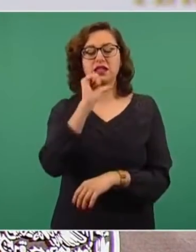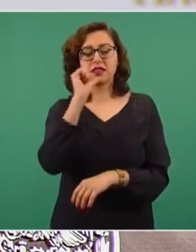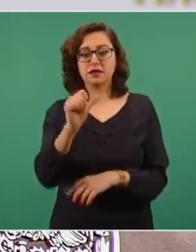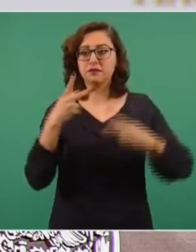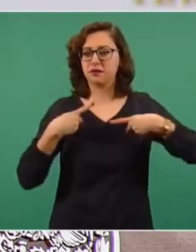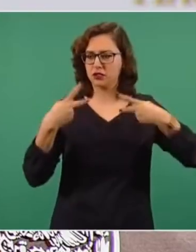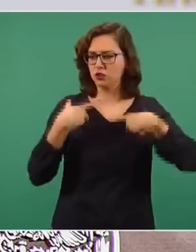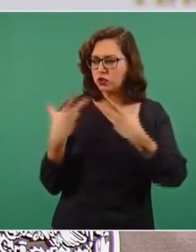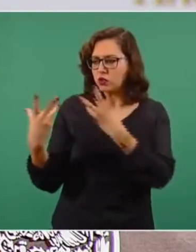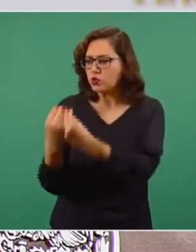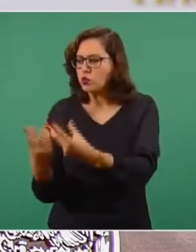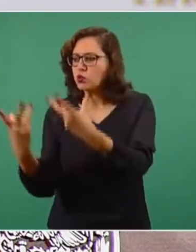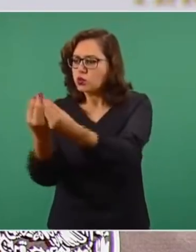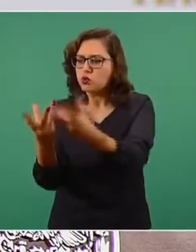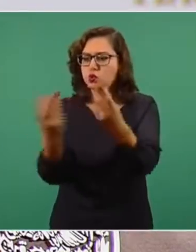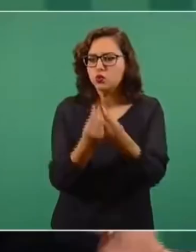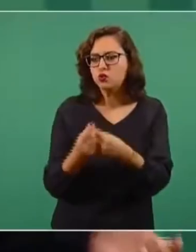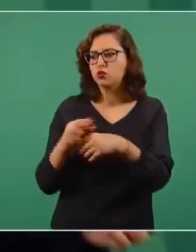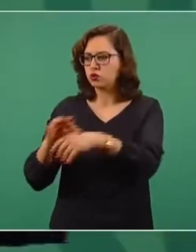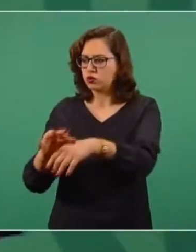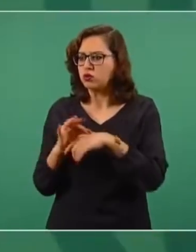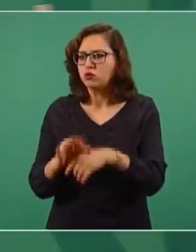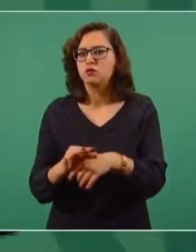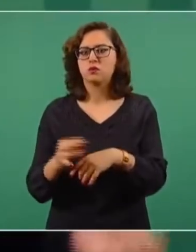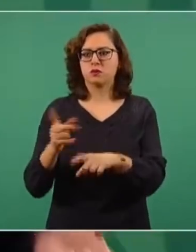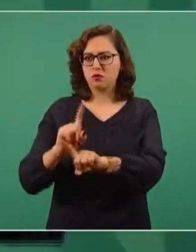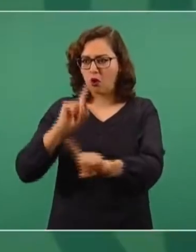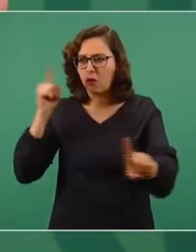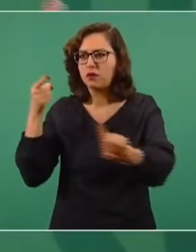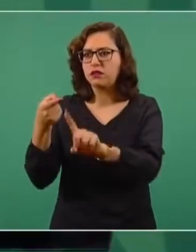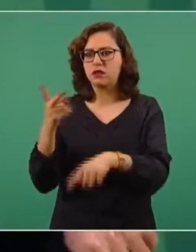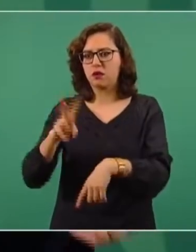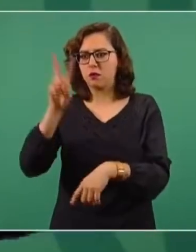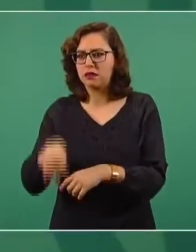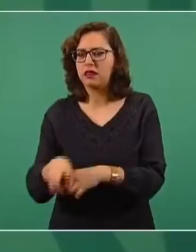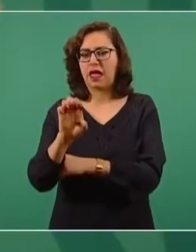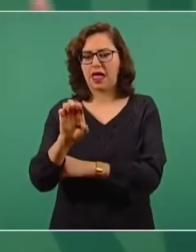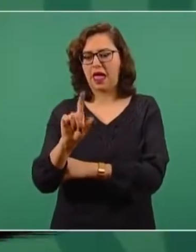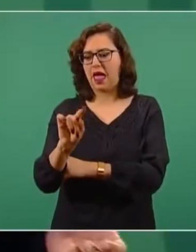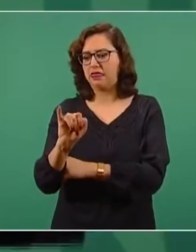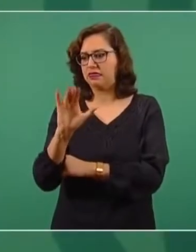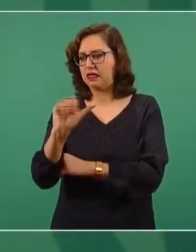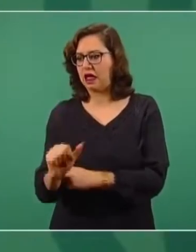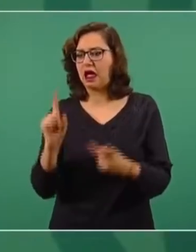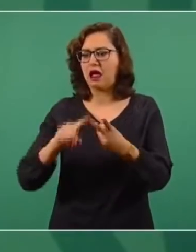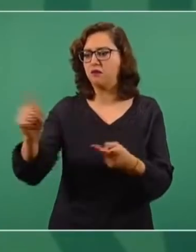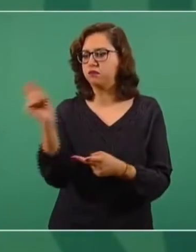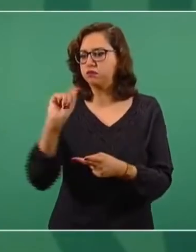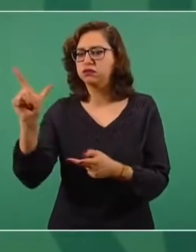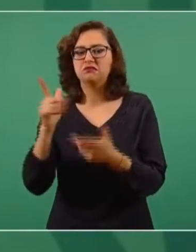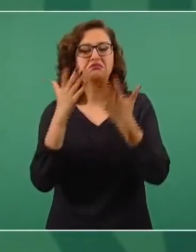cercanos a la gente, a la verdad, a la objetividad, a la ética, al profesionalismo